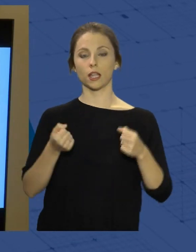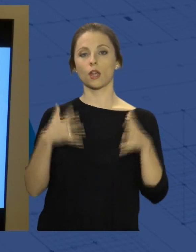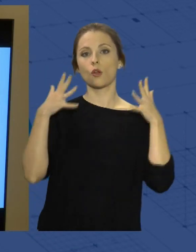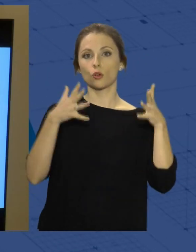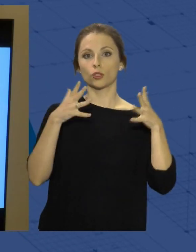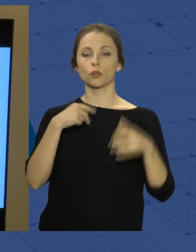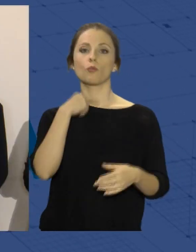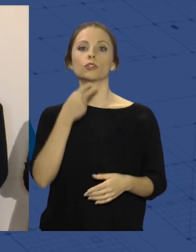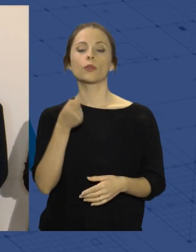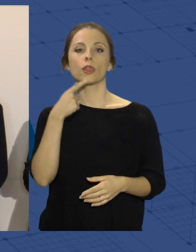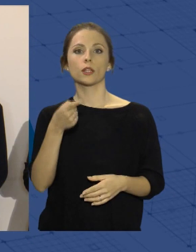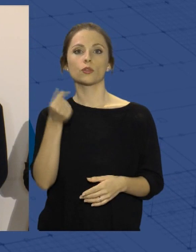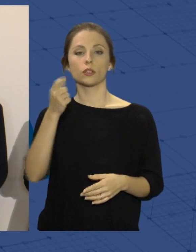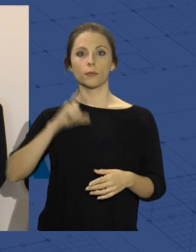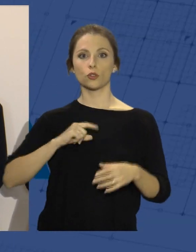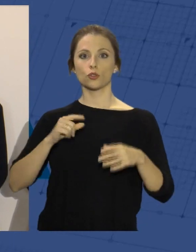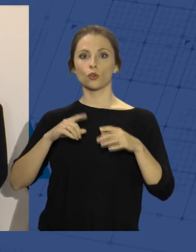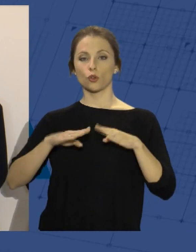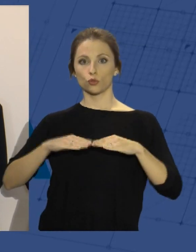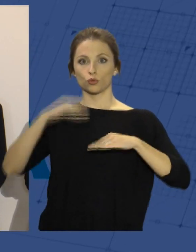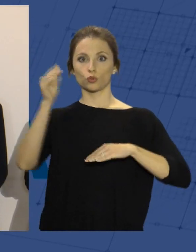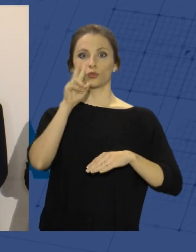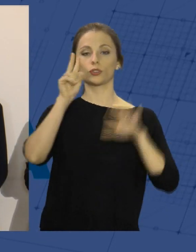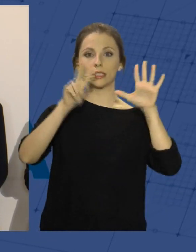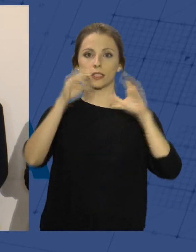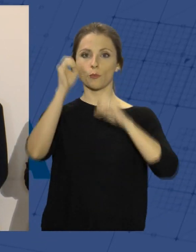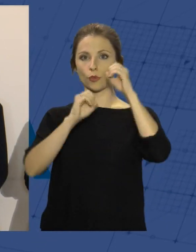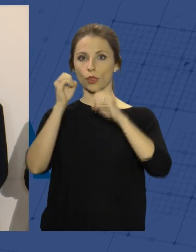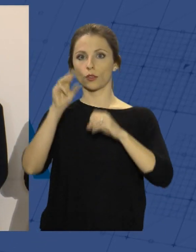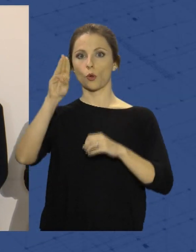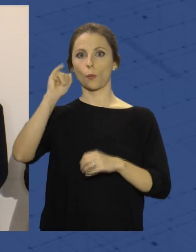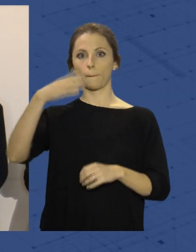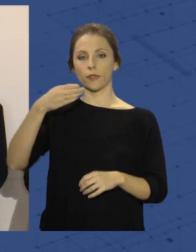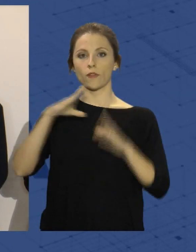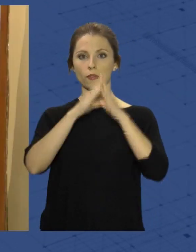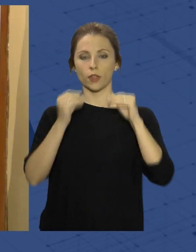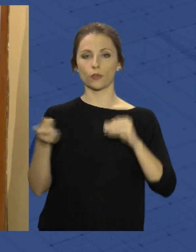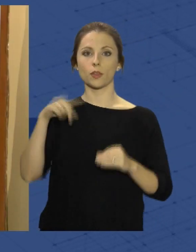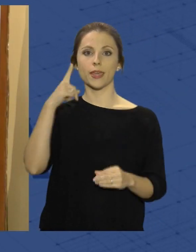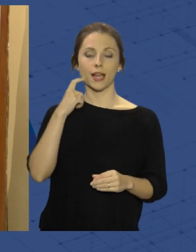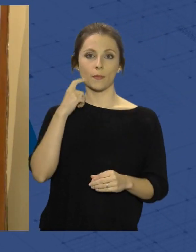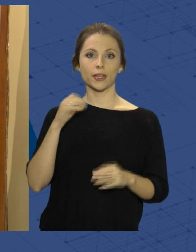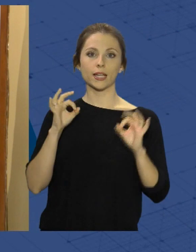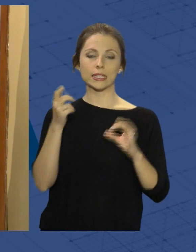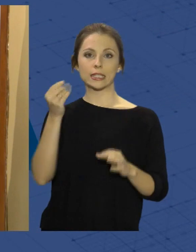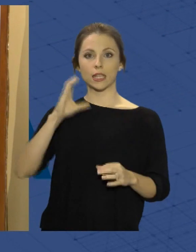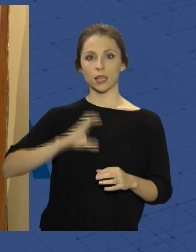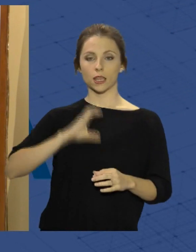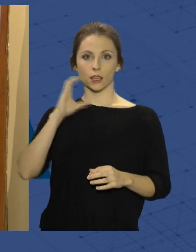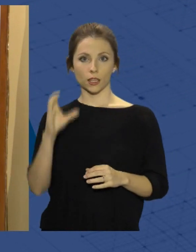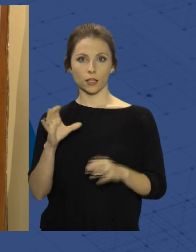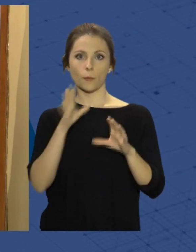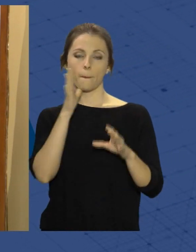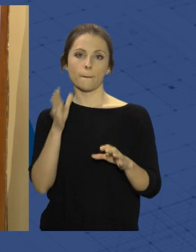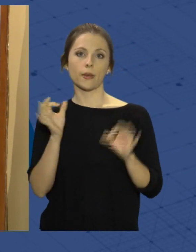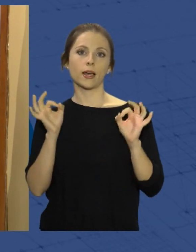apuntado cómo la inversión supera la cota histórica del 7% del PIB andaluz. Y en la provincia de Almería, esta inversión tiene nombre y apellidos, dado que incluyen partidas para